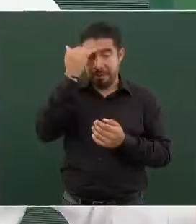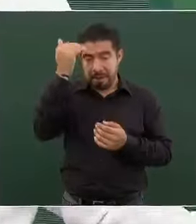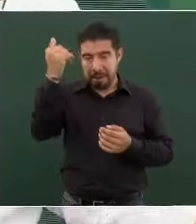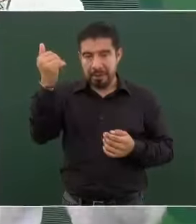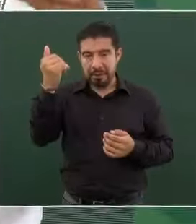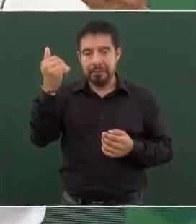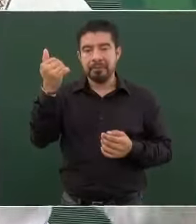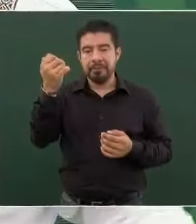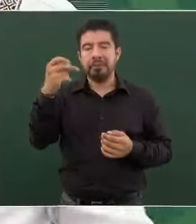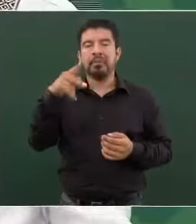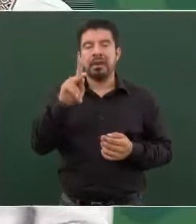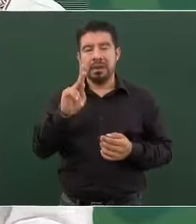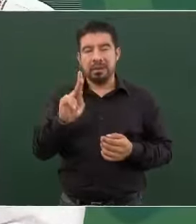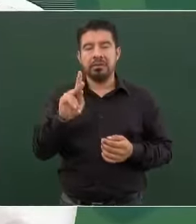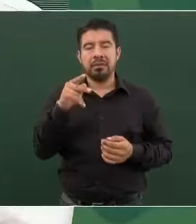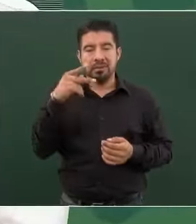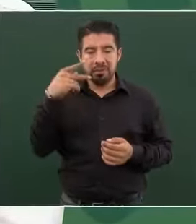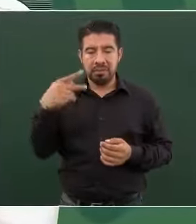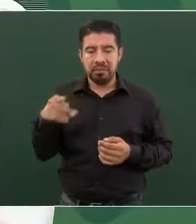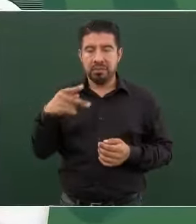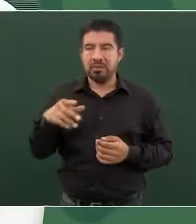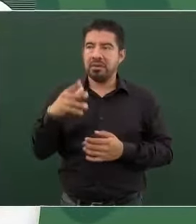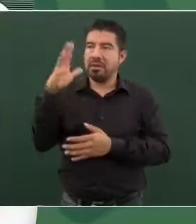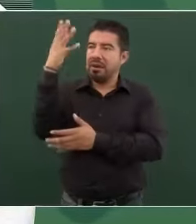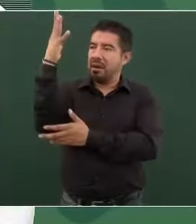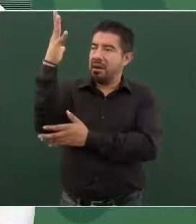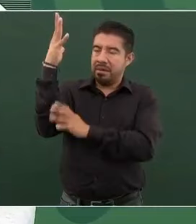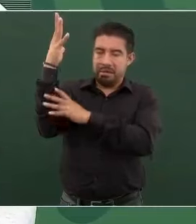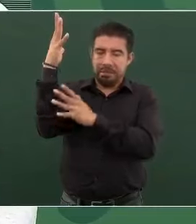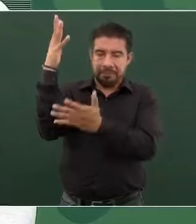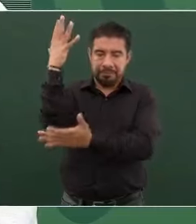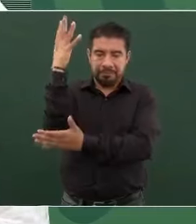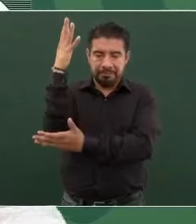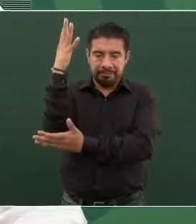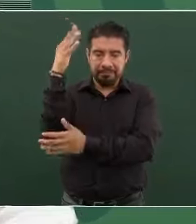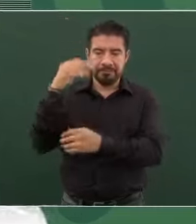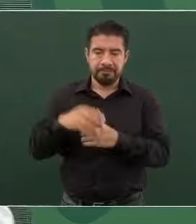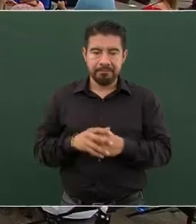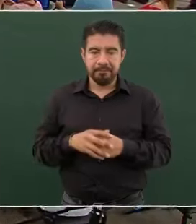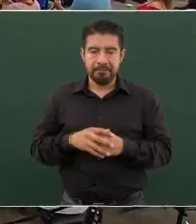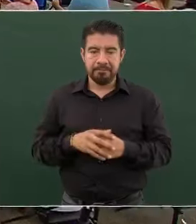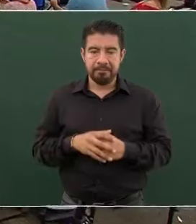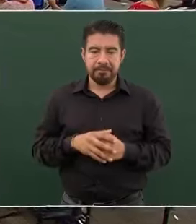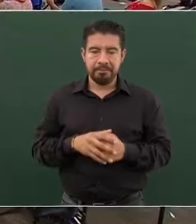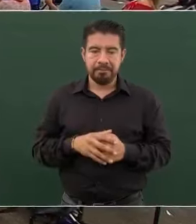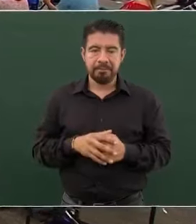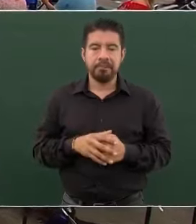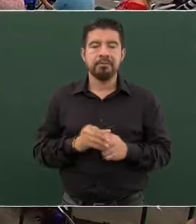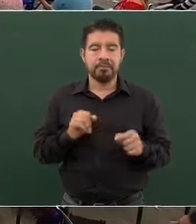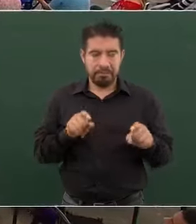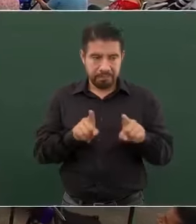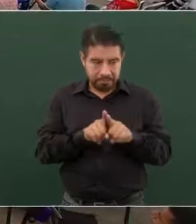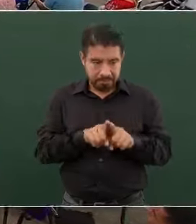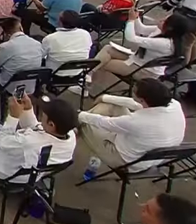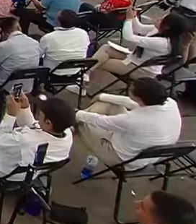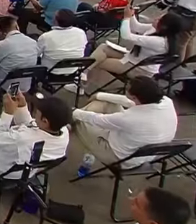son los mismos árboles, la misma cultura,